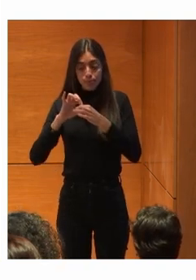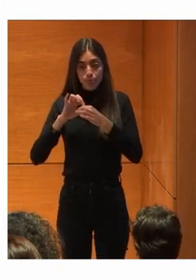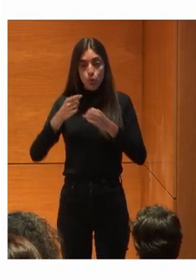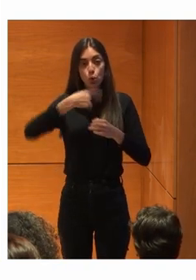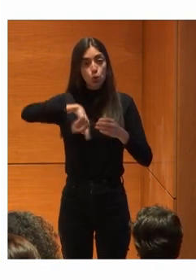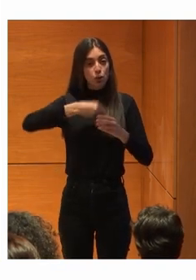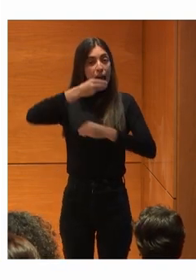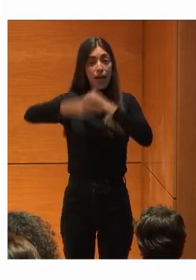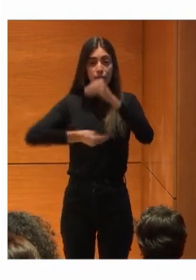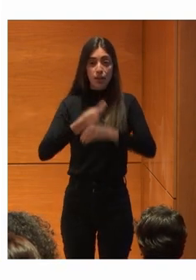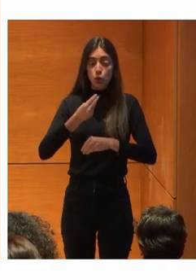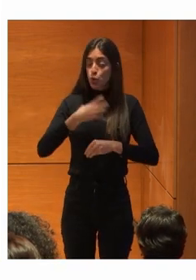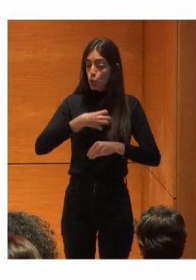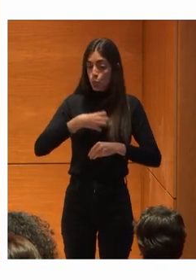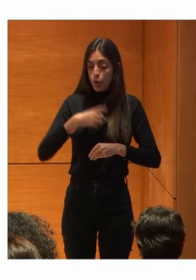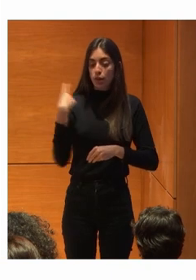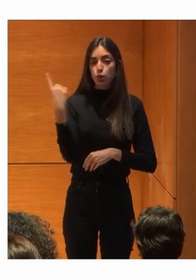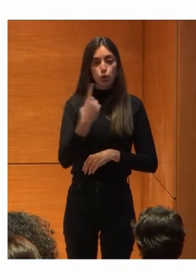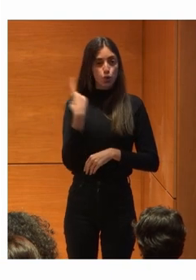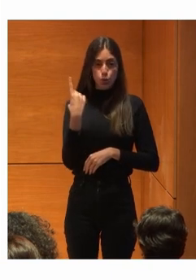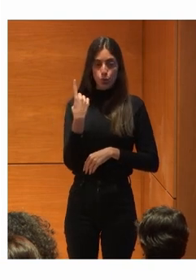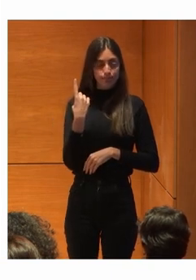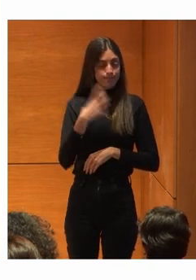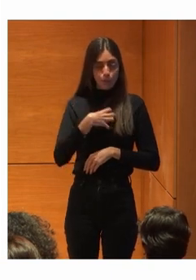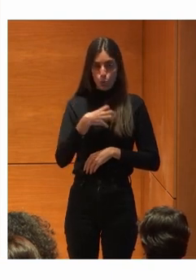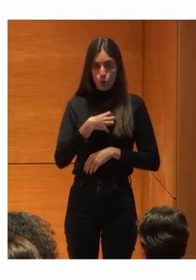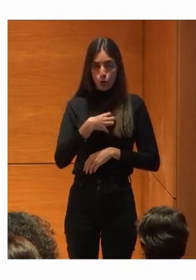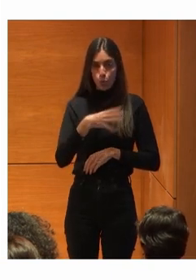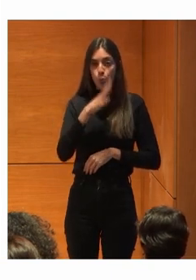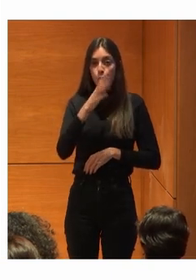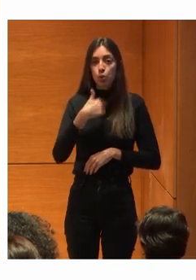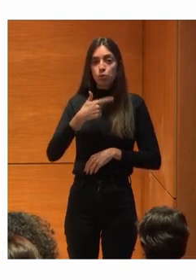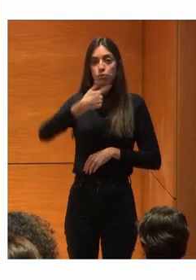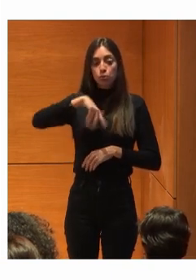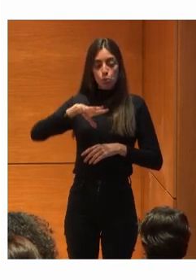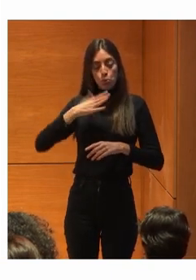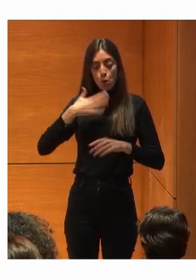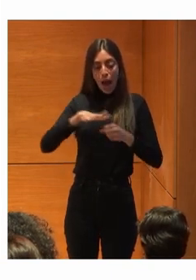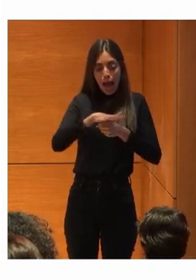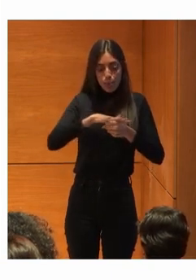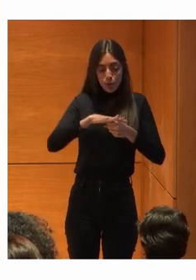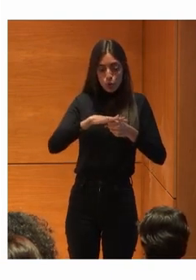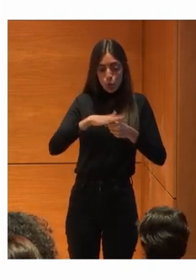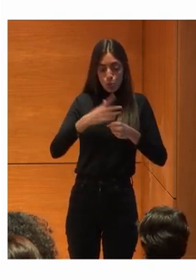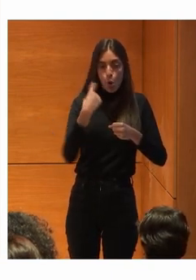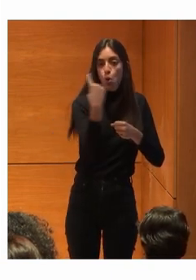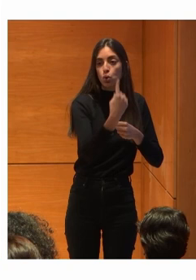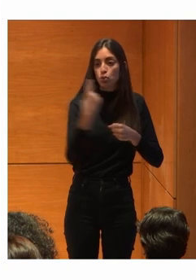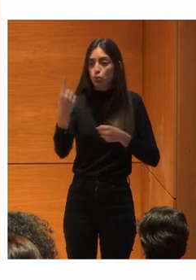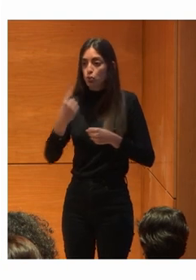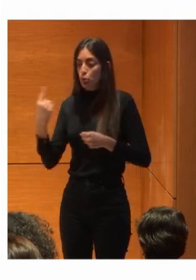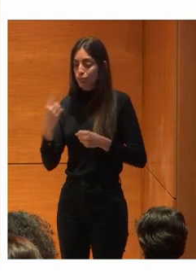hacerlo Solas o solos No estamos ya En un mundo De islas Estamos en un mundo